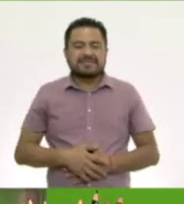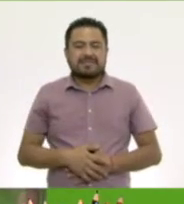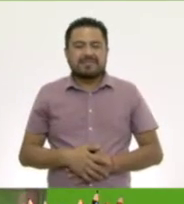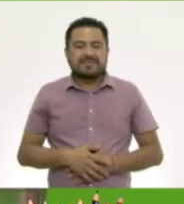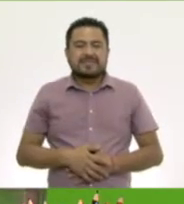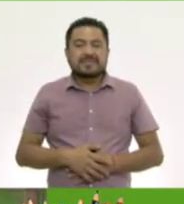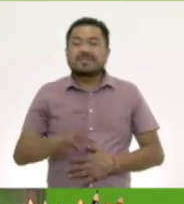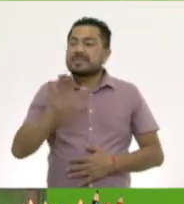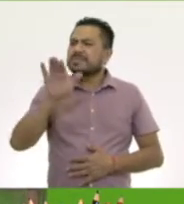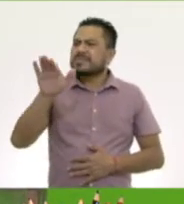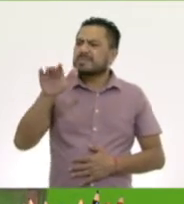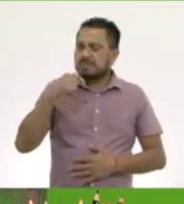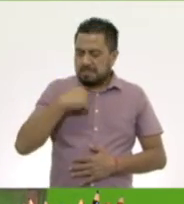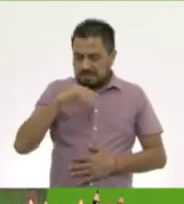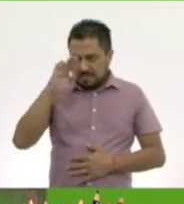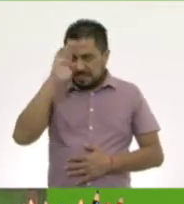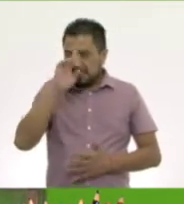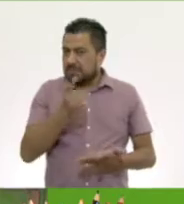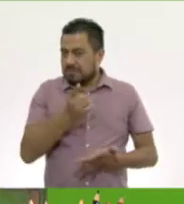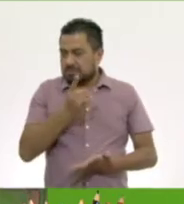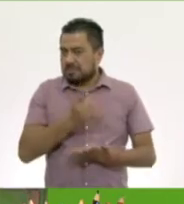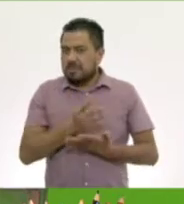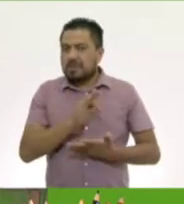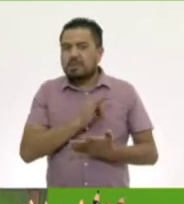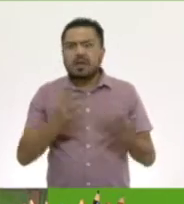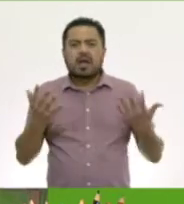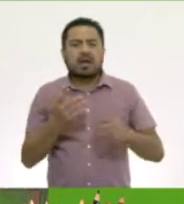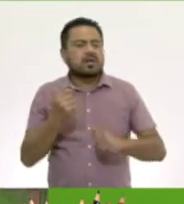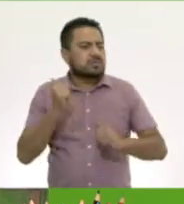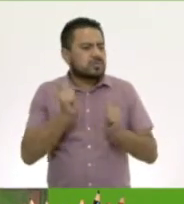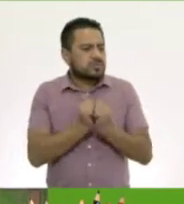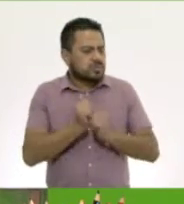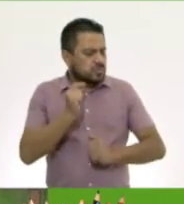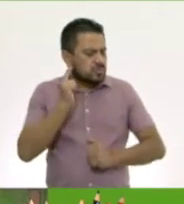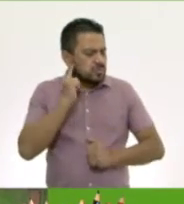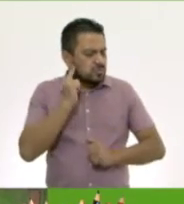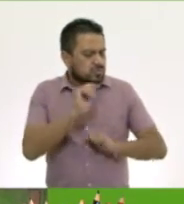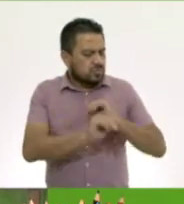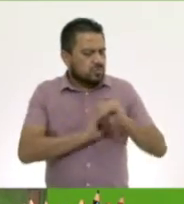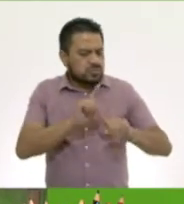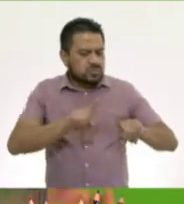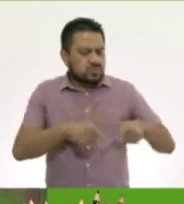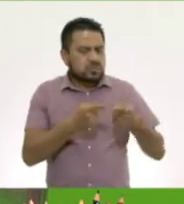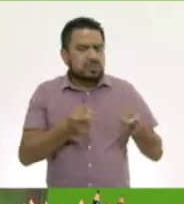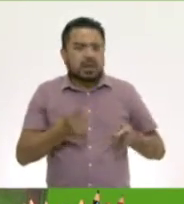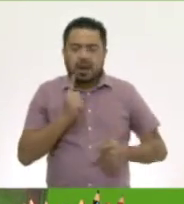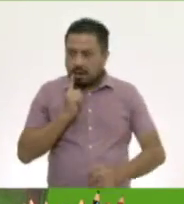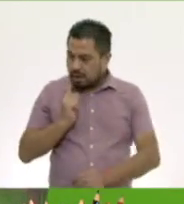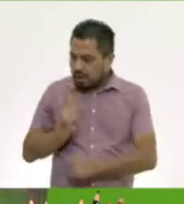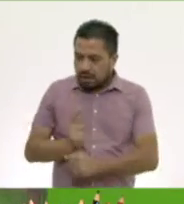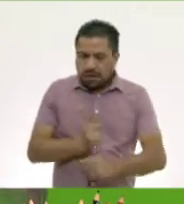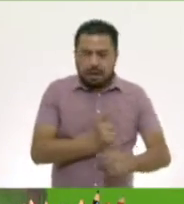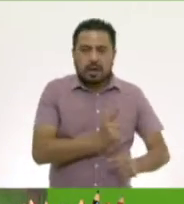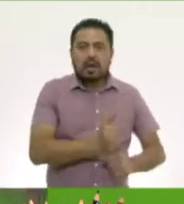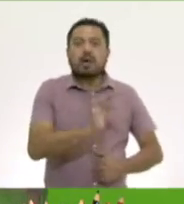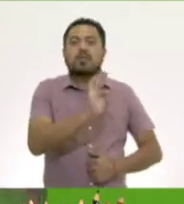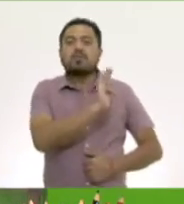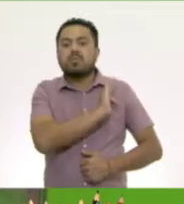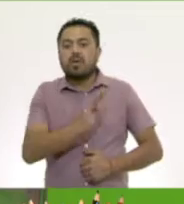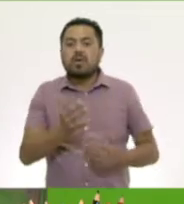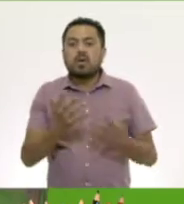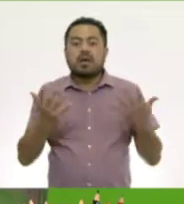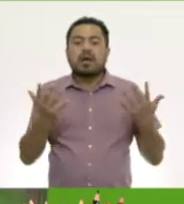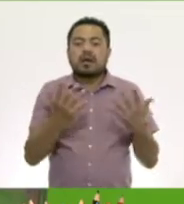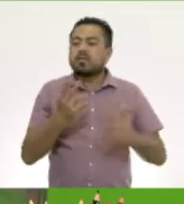Carla, yo pensé que solo podíamos hacer sonidos con instrumentos musicales, pero me doy cuenta que también podemos hacerlo